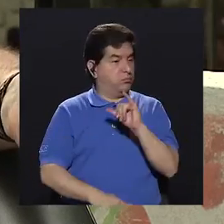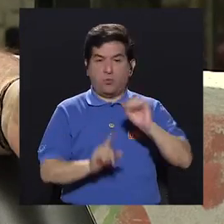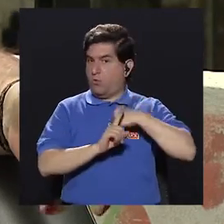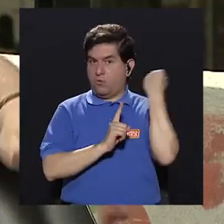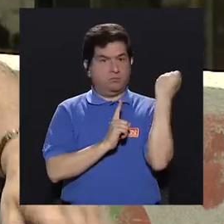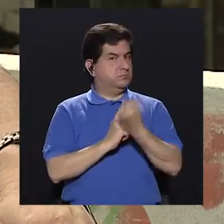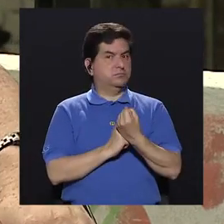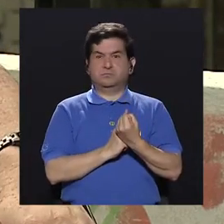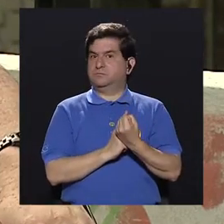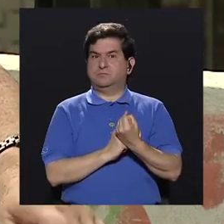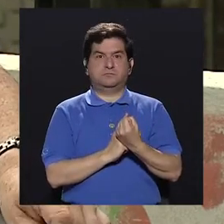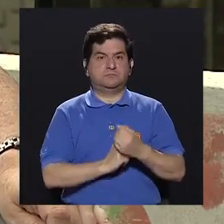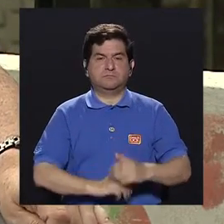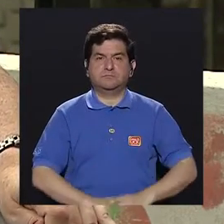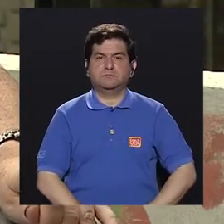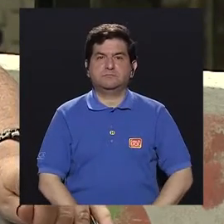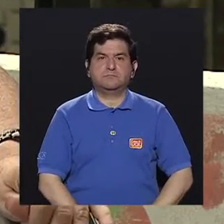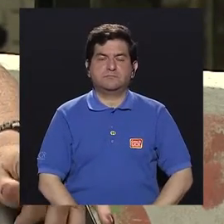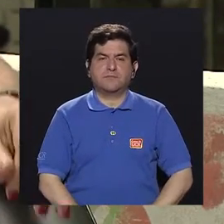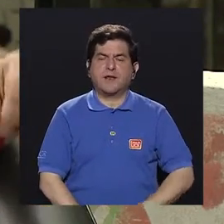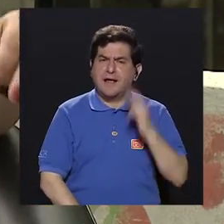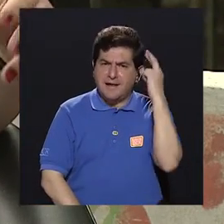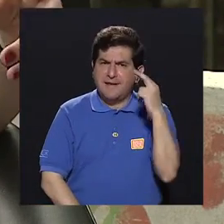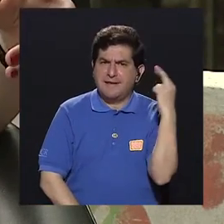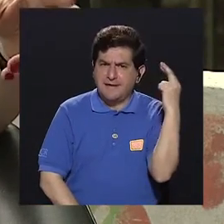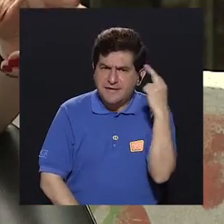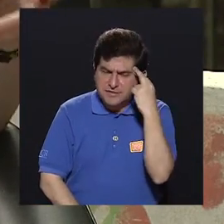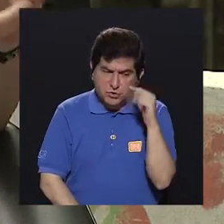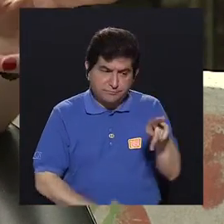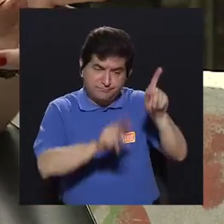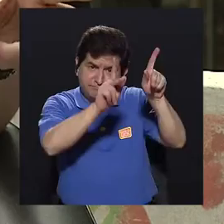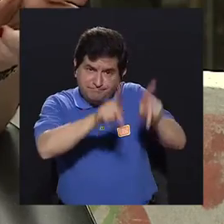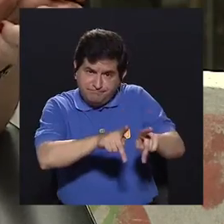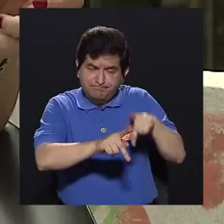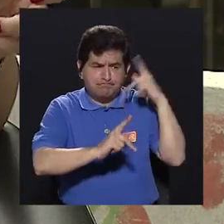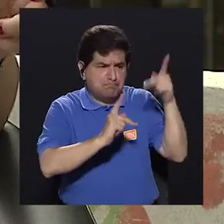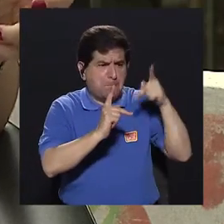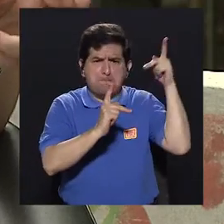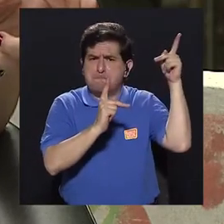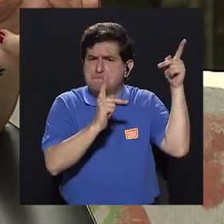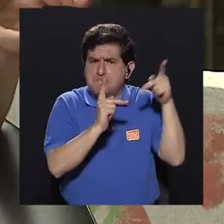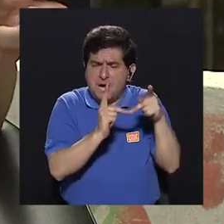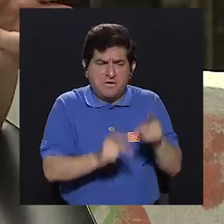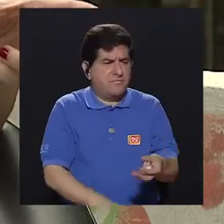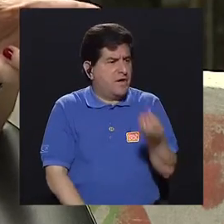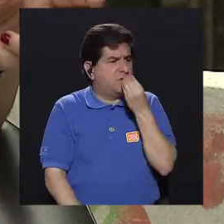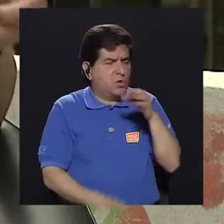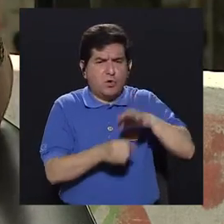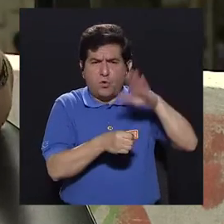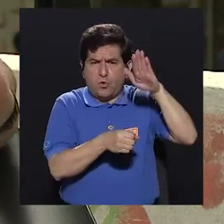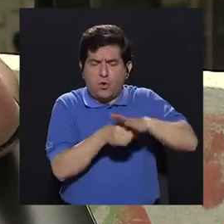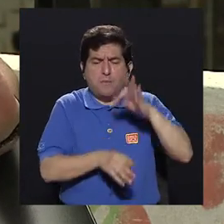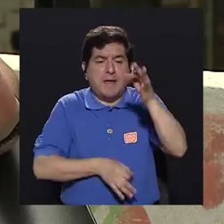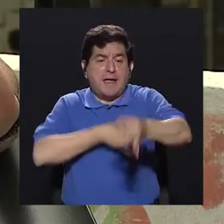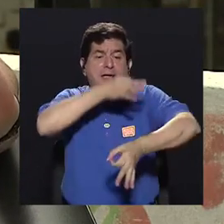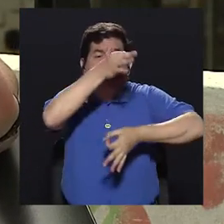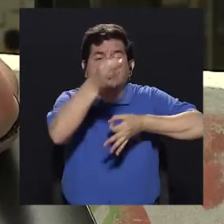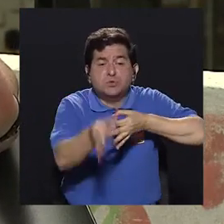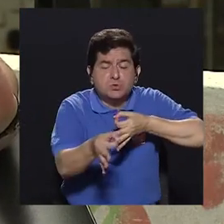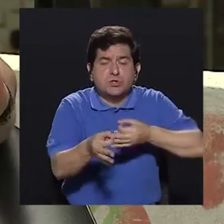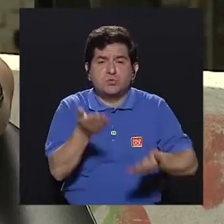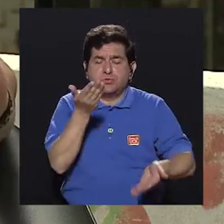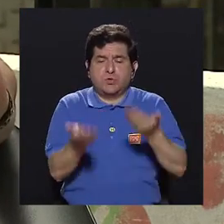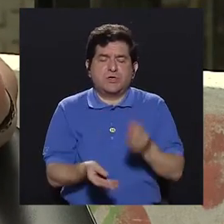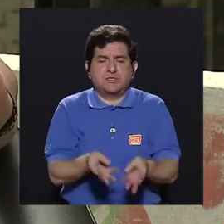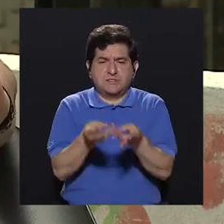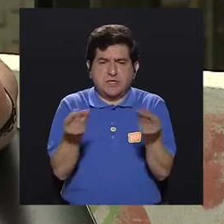mismo, ¿verdad? Este, porque estas personas perfectamente pueden comer semillas en lugar de consumir